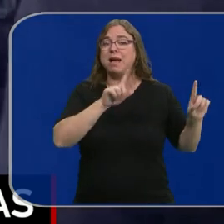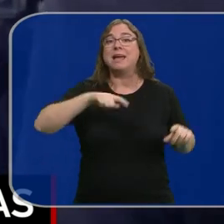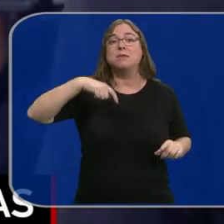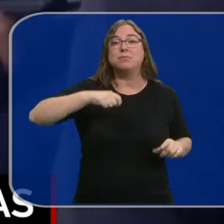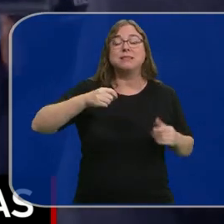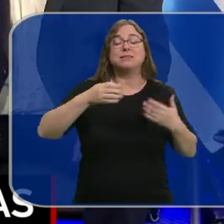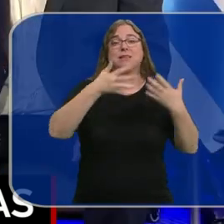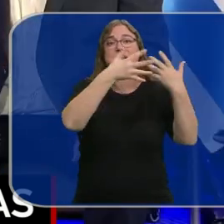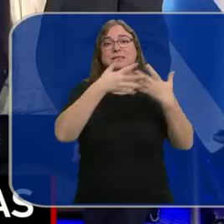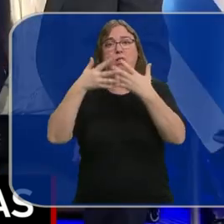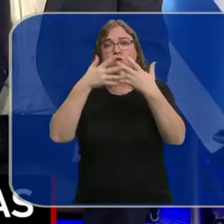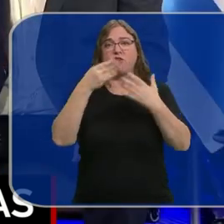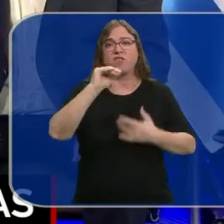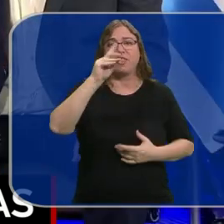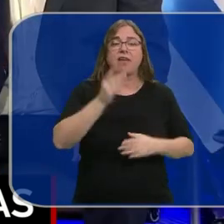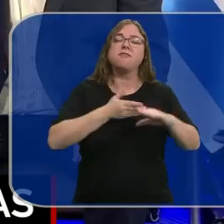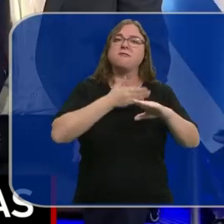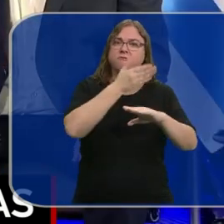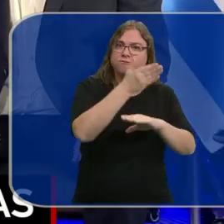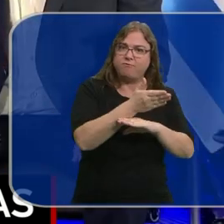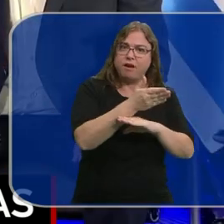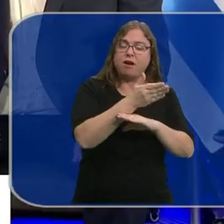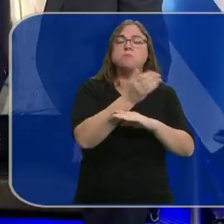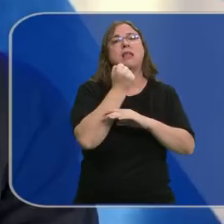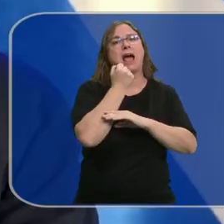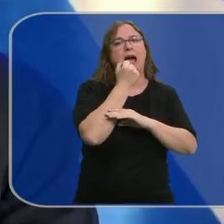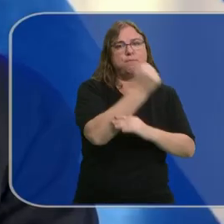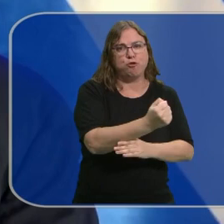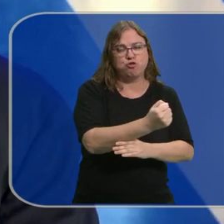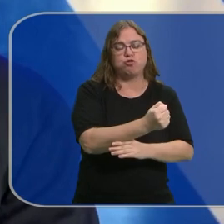Joe Biden se ha desplazado a Oriente Próximo y ha mostrado su apoyo a Netanyahu.